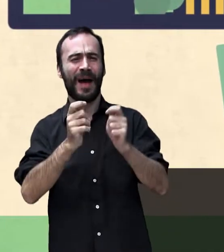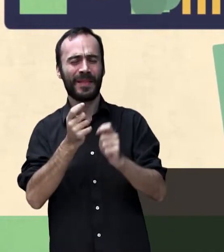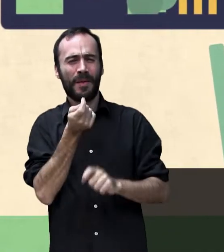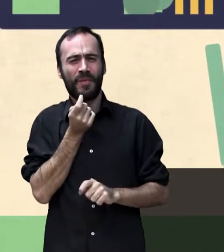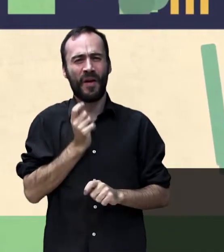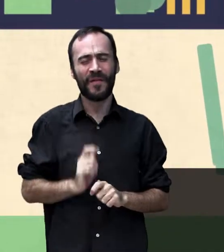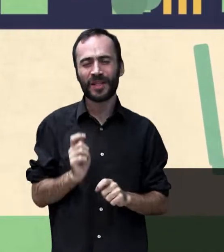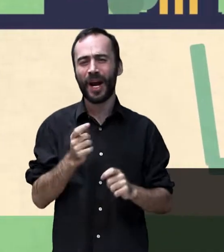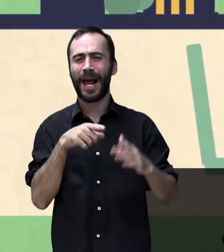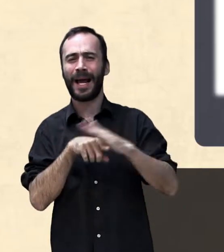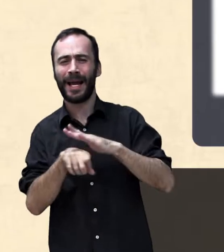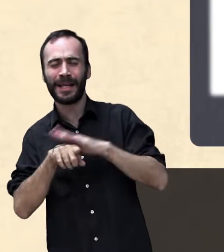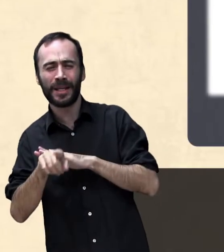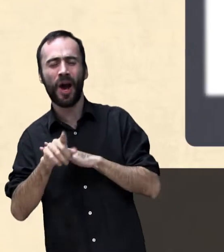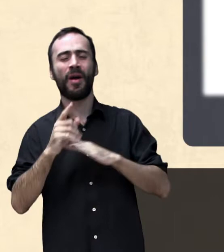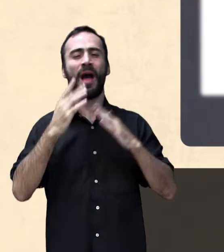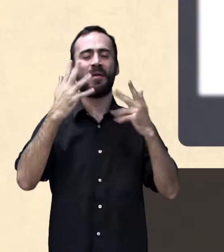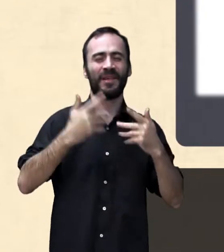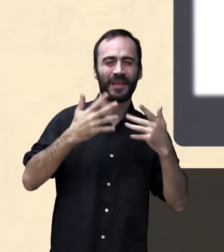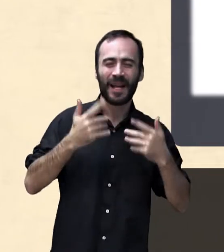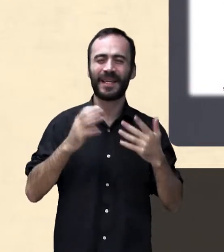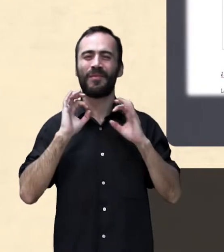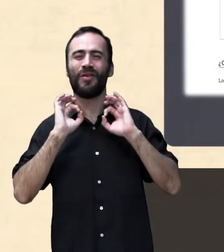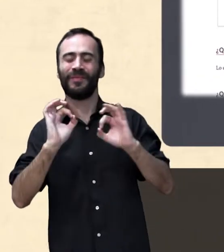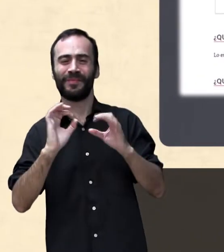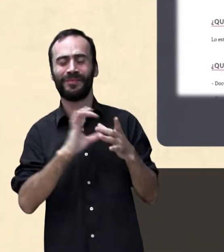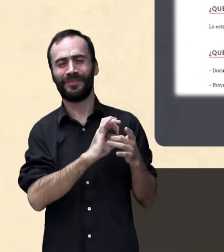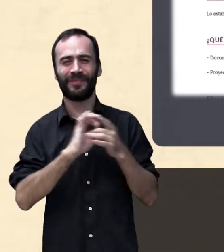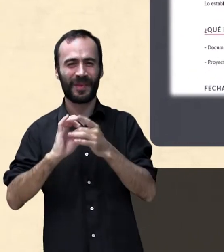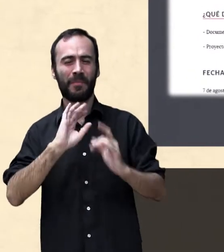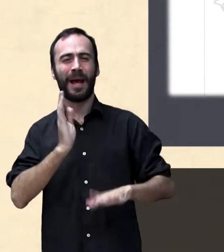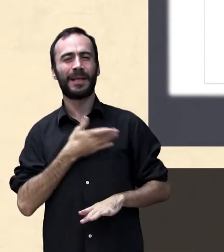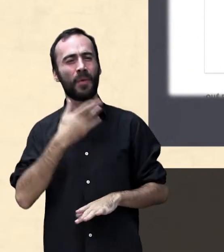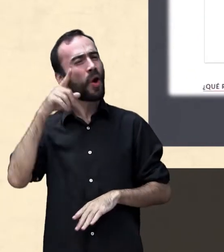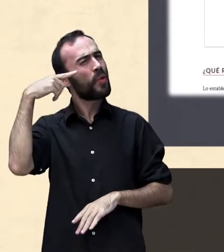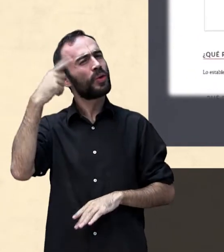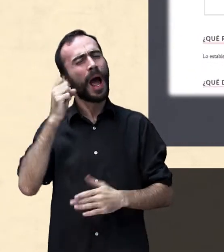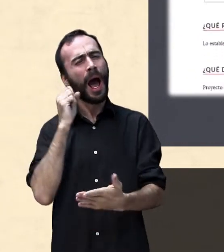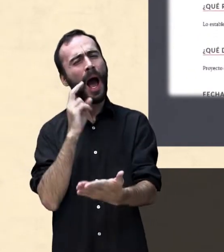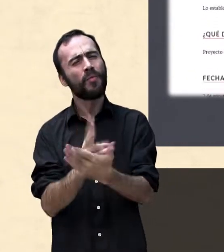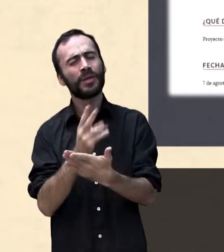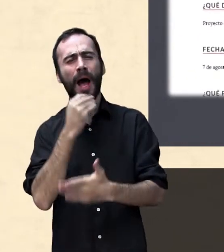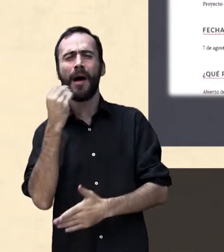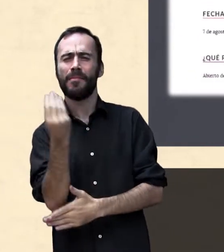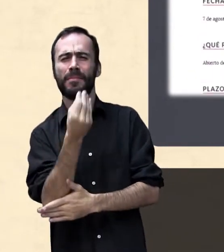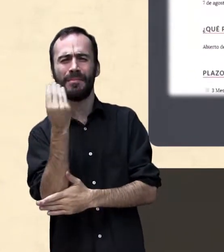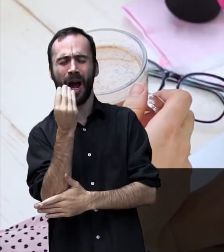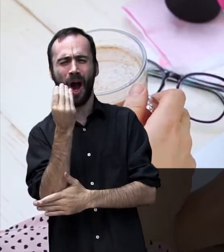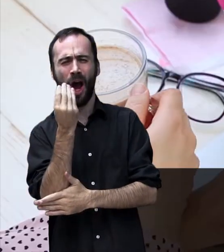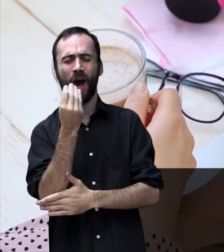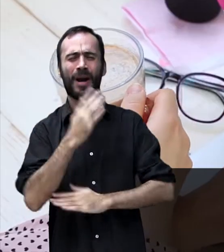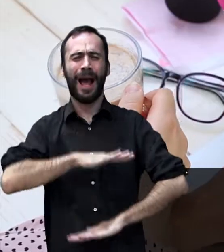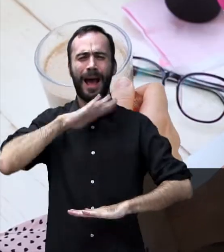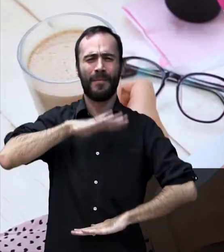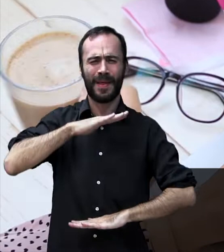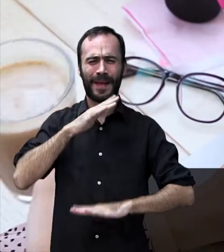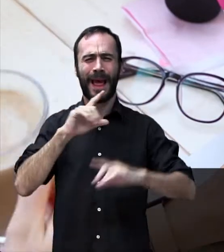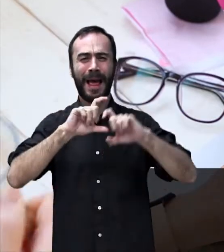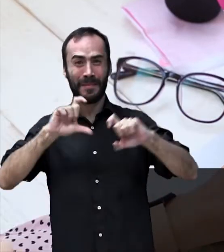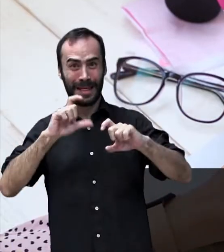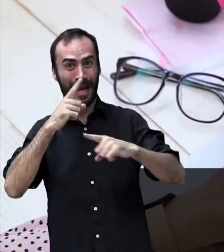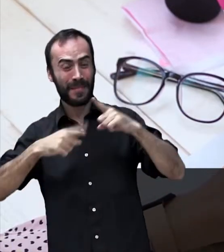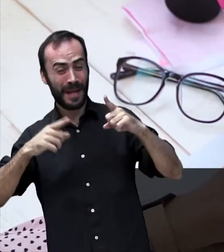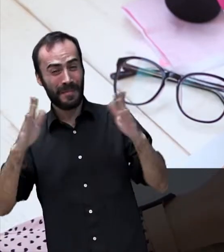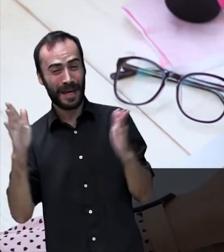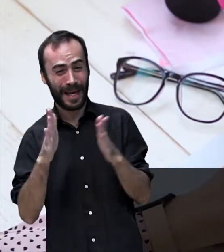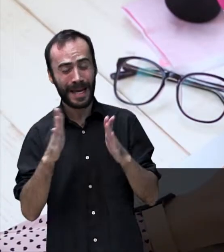las solicitudes de procedimientos administrativos de patrimonio cultural. Una apuesta por la mejora de la competitividad de las pymes,